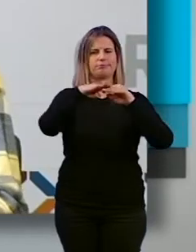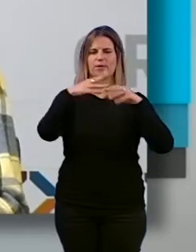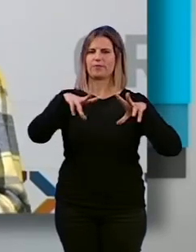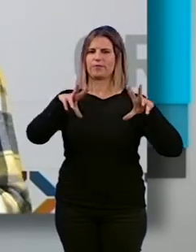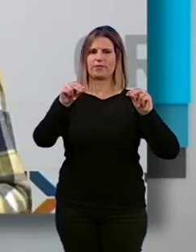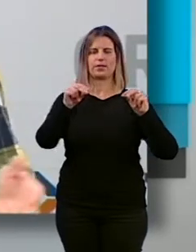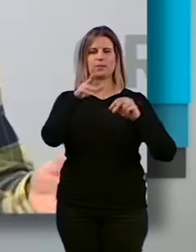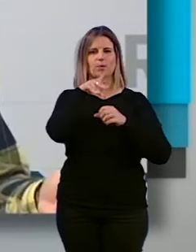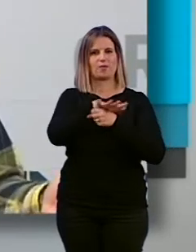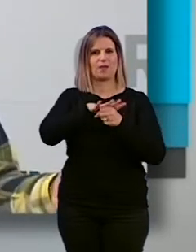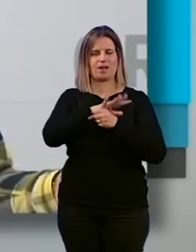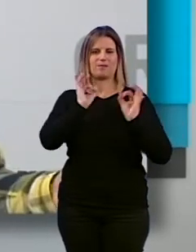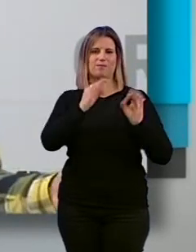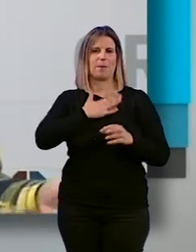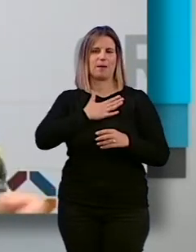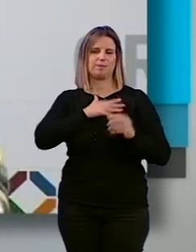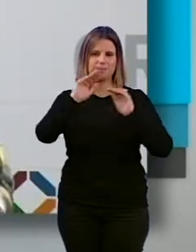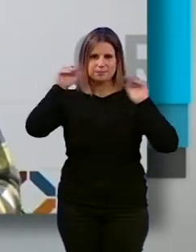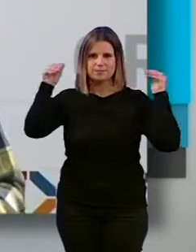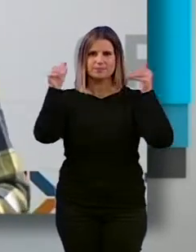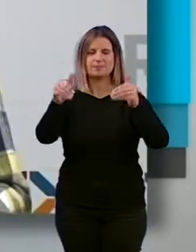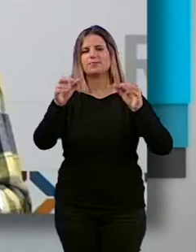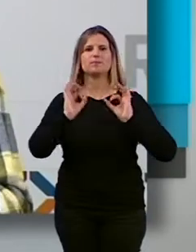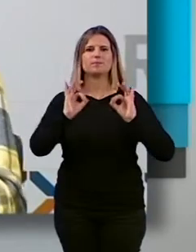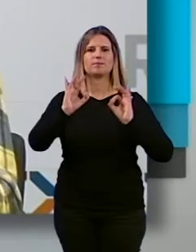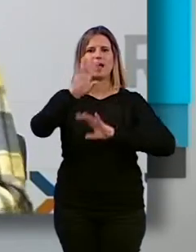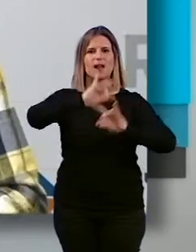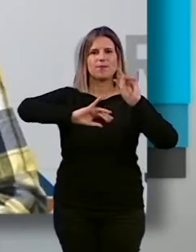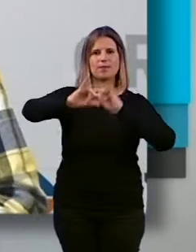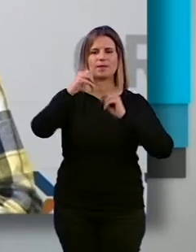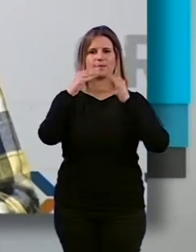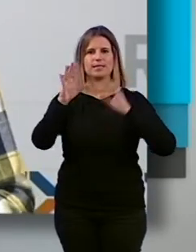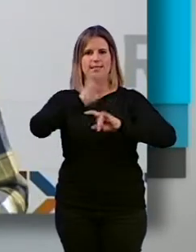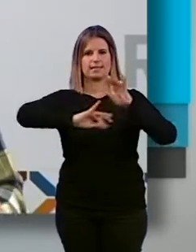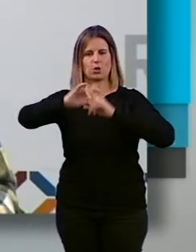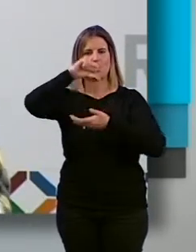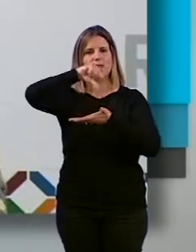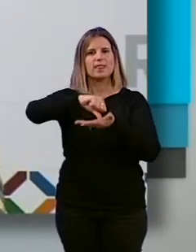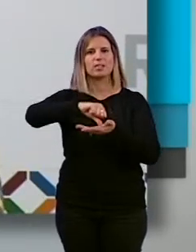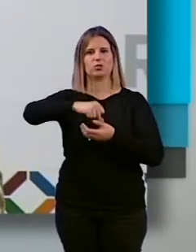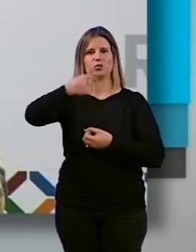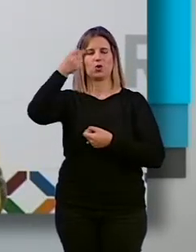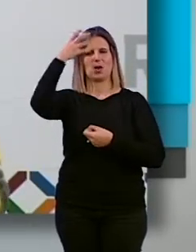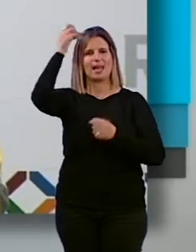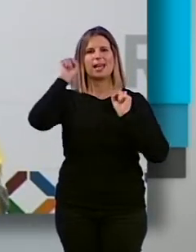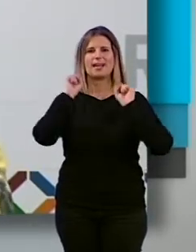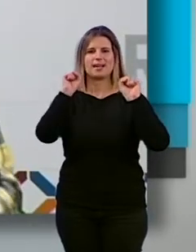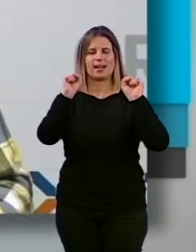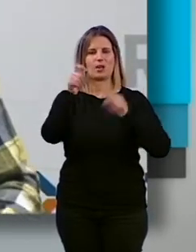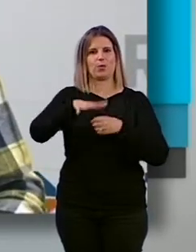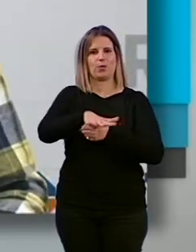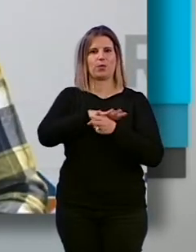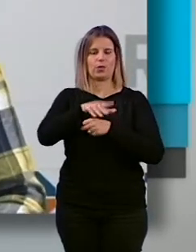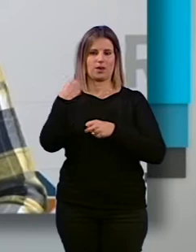atendiendo especialmente al Albaicín, Sacromonte, Centro y Realejo, que son aquellas zonas de la